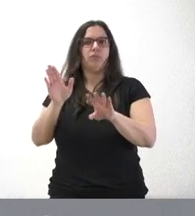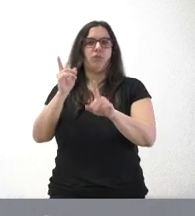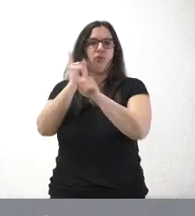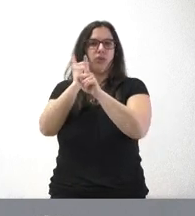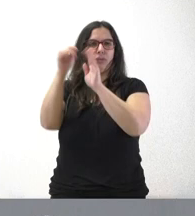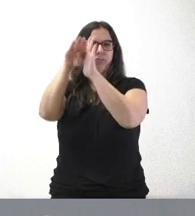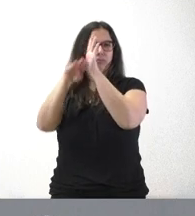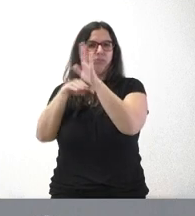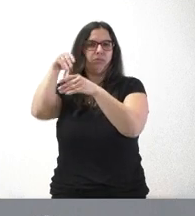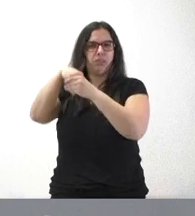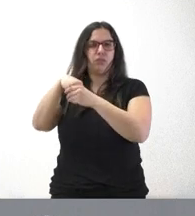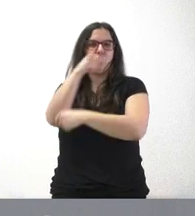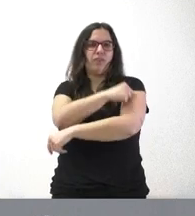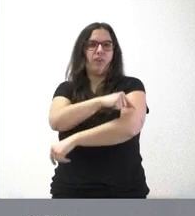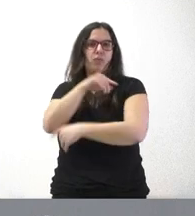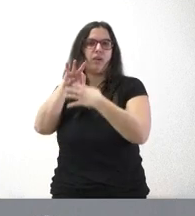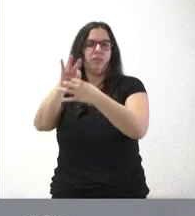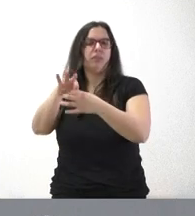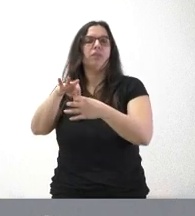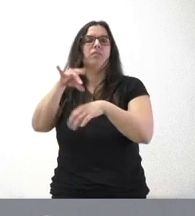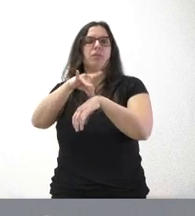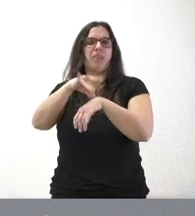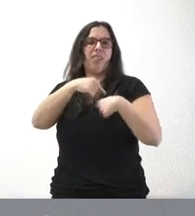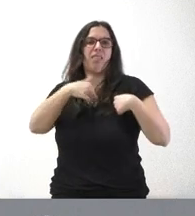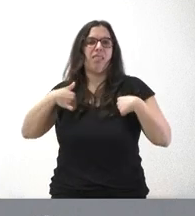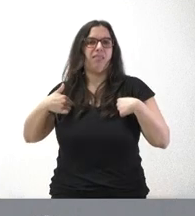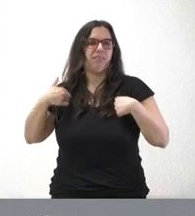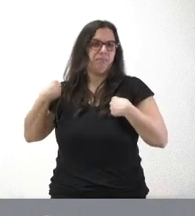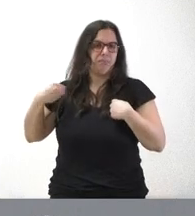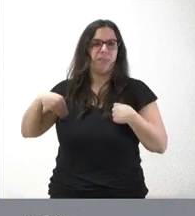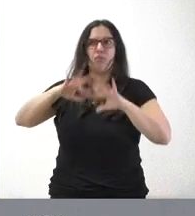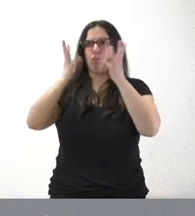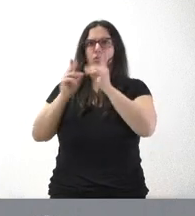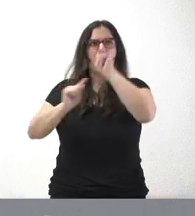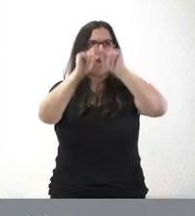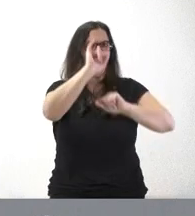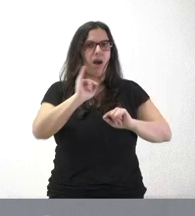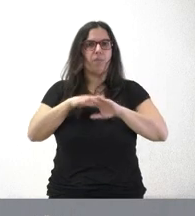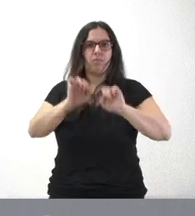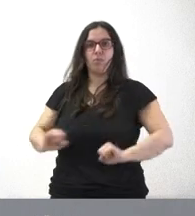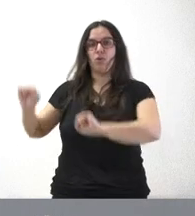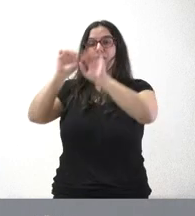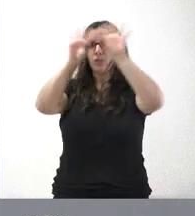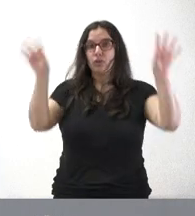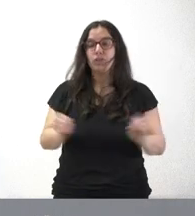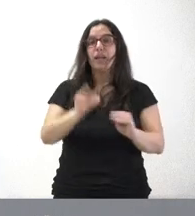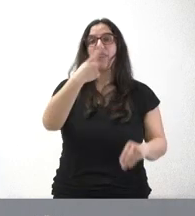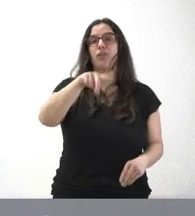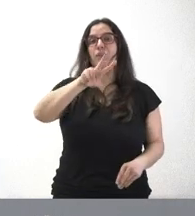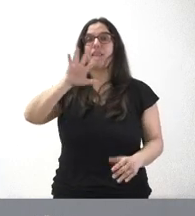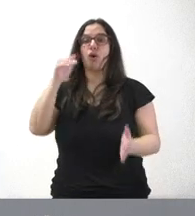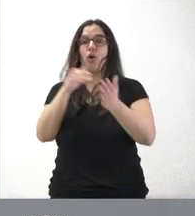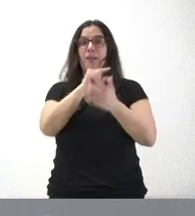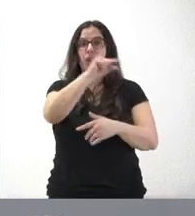responsables de la mayor parte de las enfermedades neumocócicas que circulan por todo el mundo. Por tanto, en definitiva, estamos hablando de 125.000 dosis,